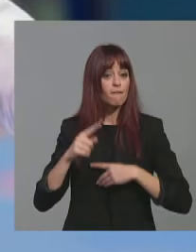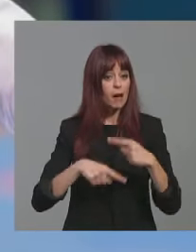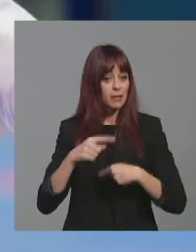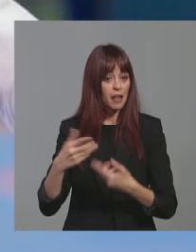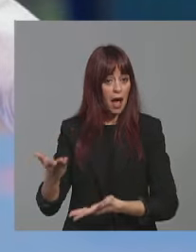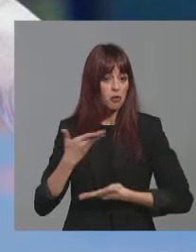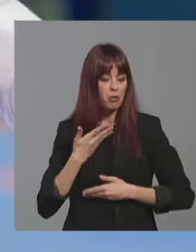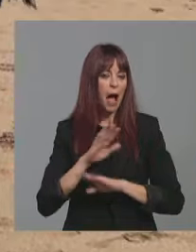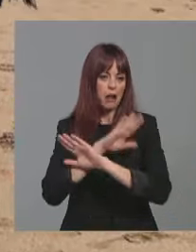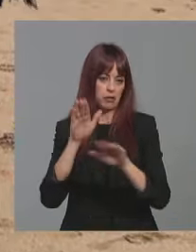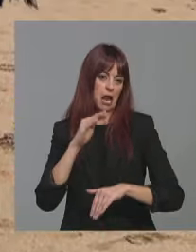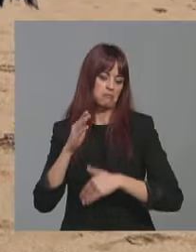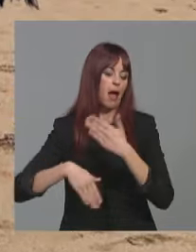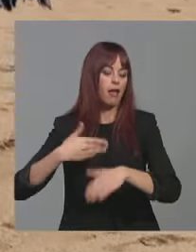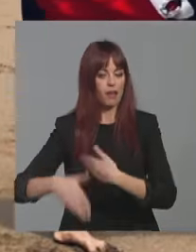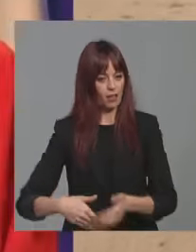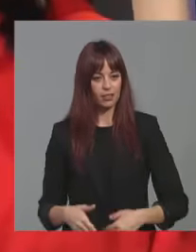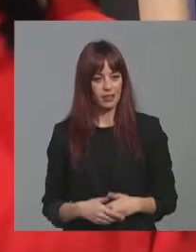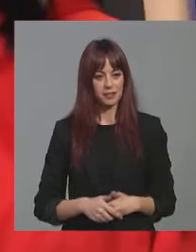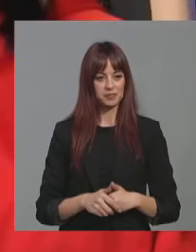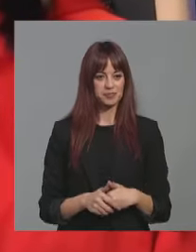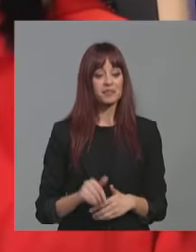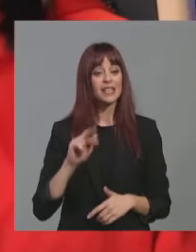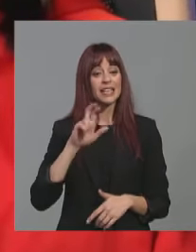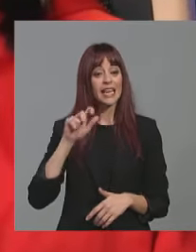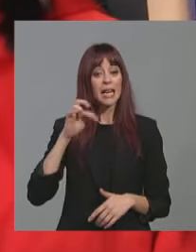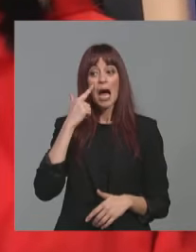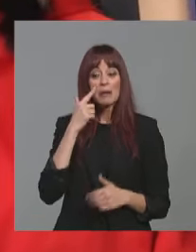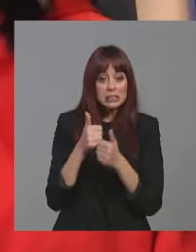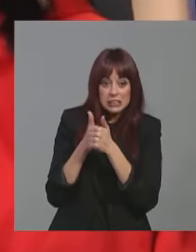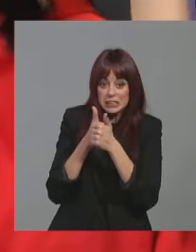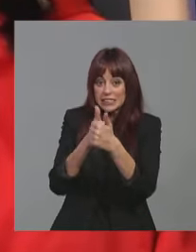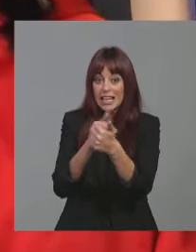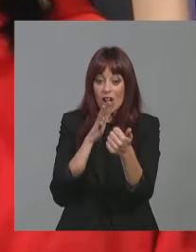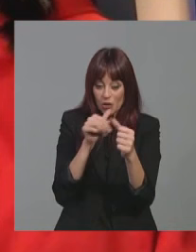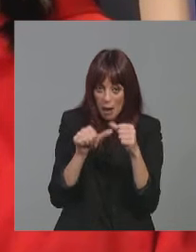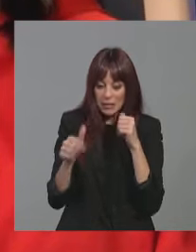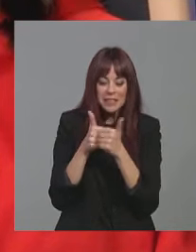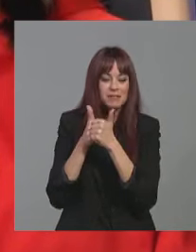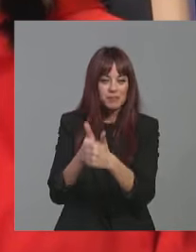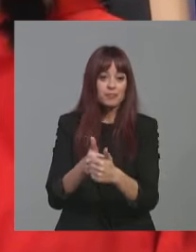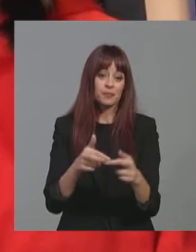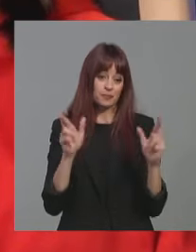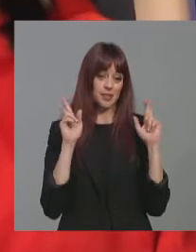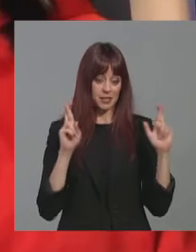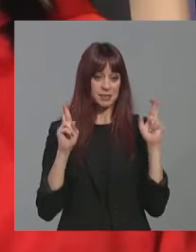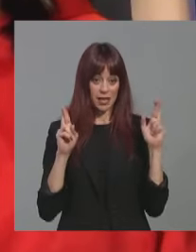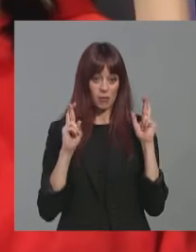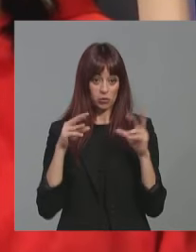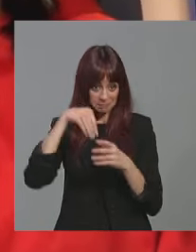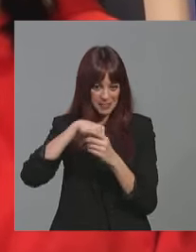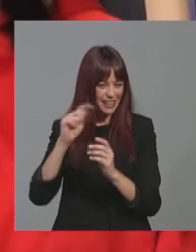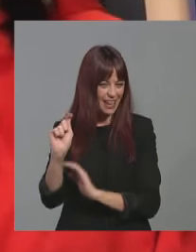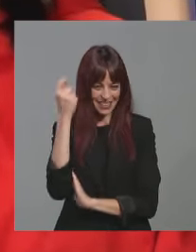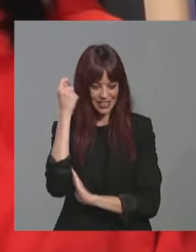pues se saca adelante. Pues Irene, vamos a seguir tu trayectoria a partir de ahora y esperemos que esté llena de éxitos.